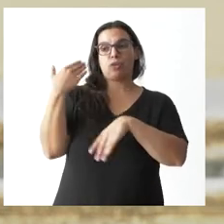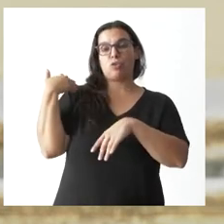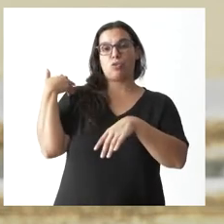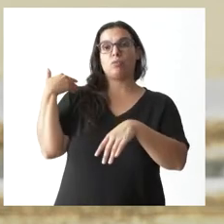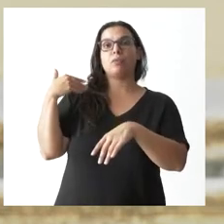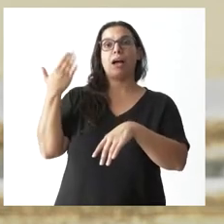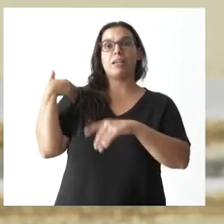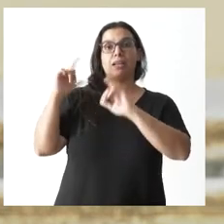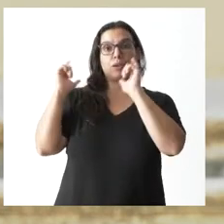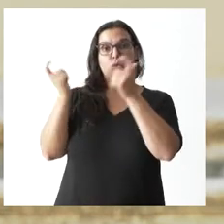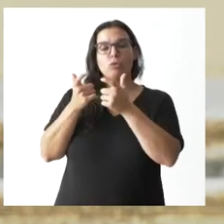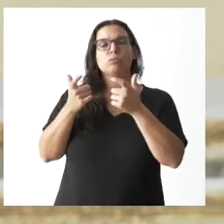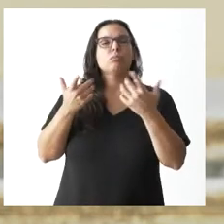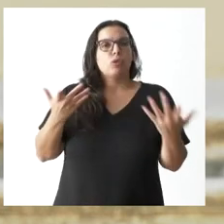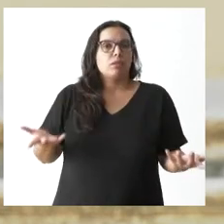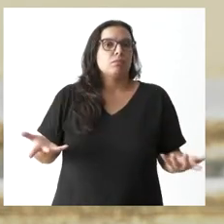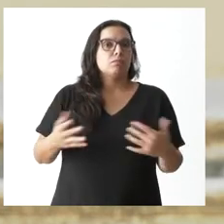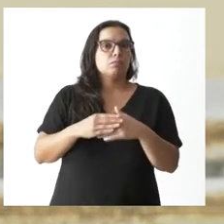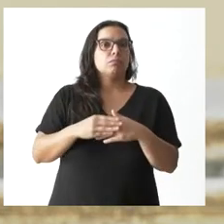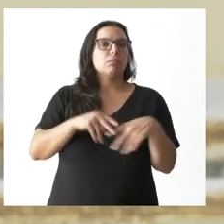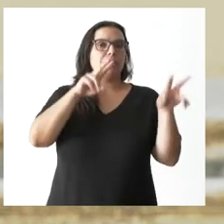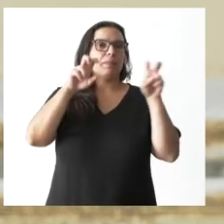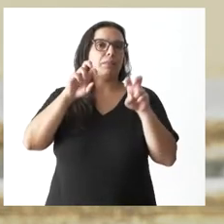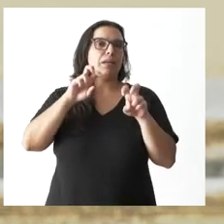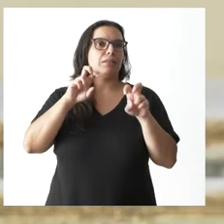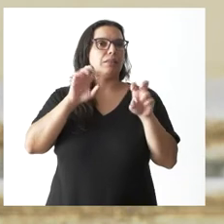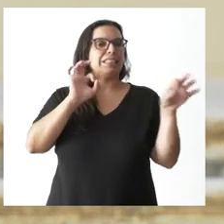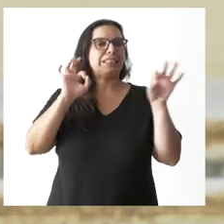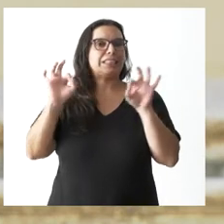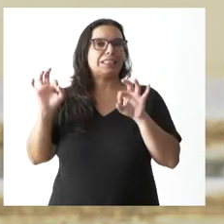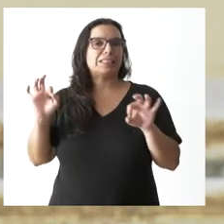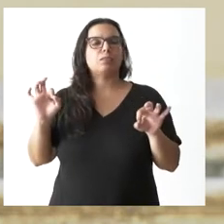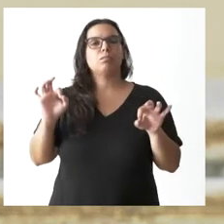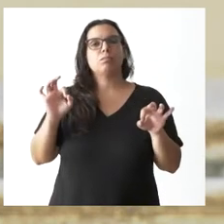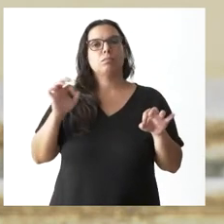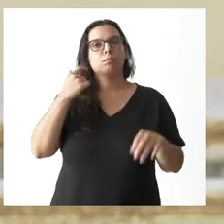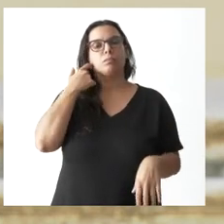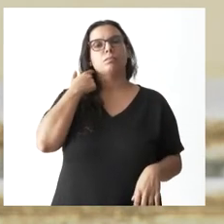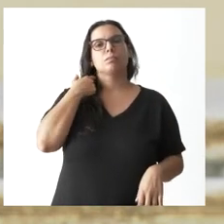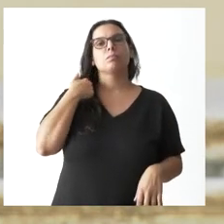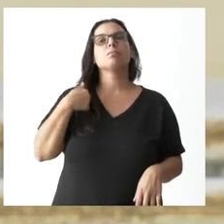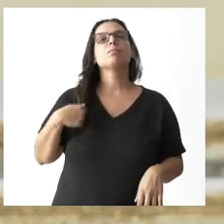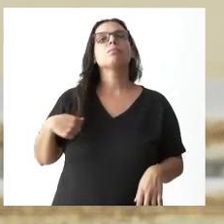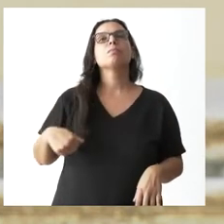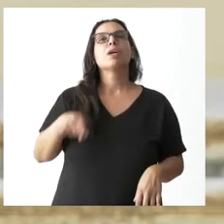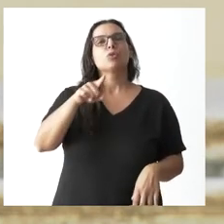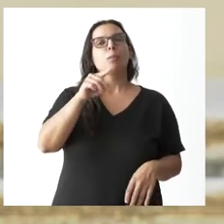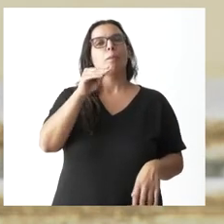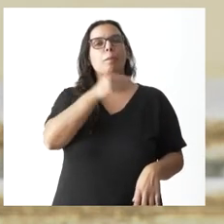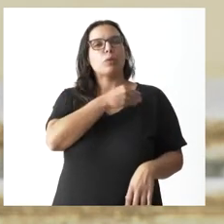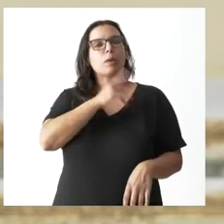reunido en fin bueno son algunas de las cuestiones me parece que preguntaba exactamente